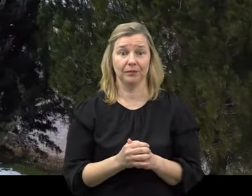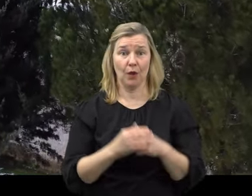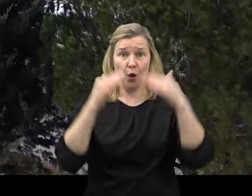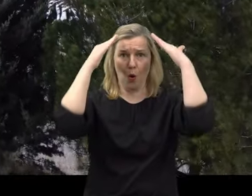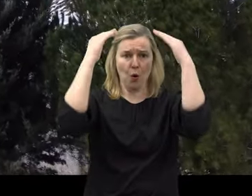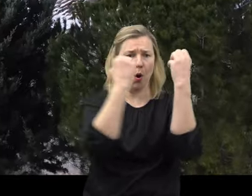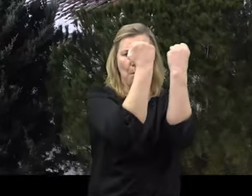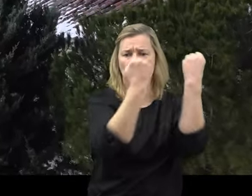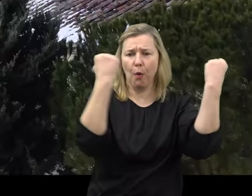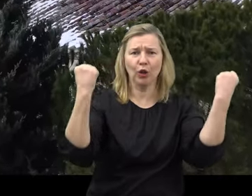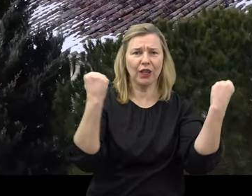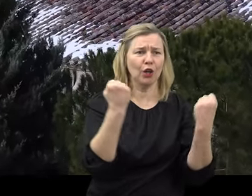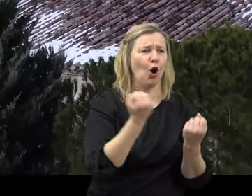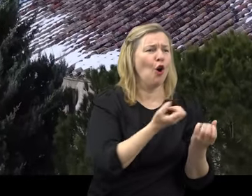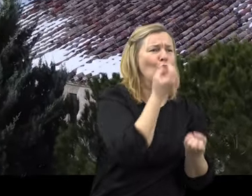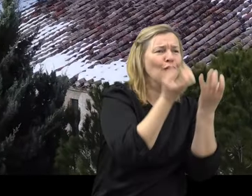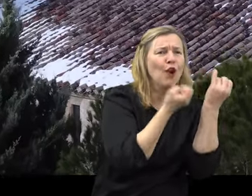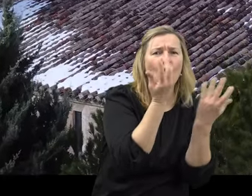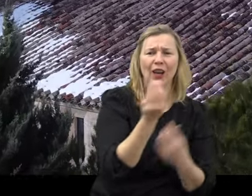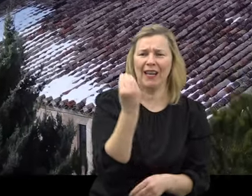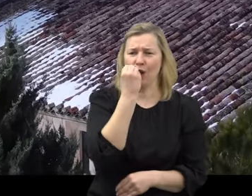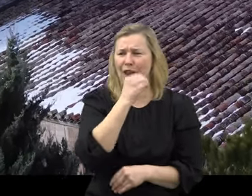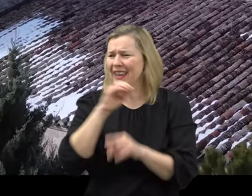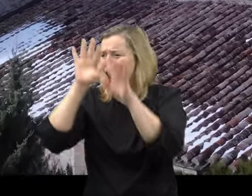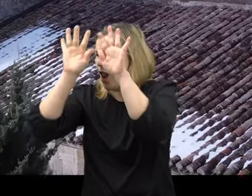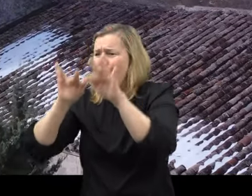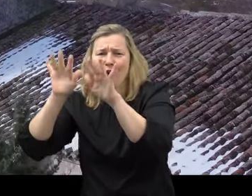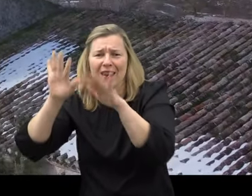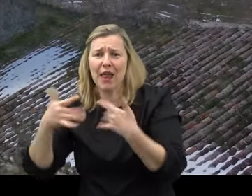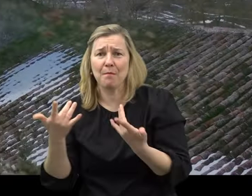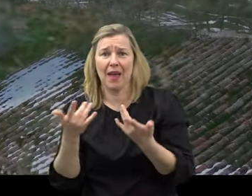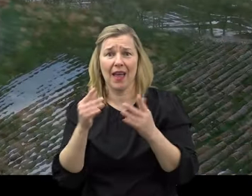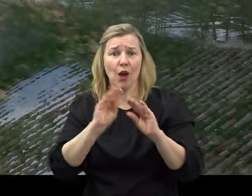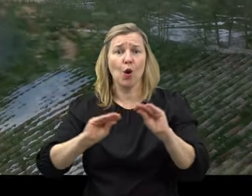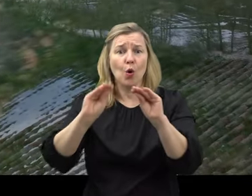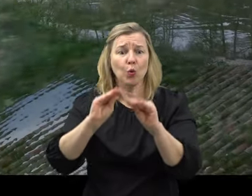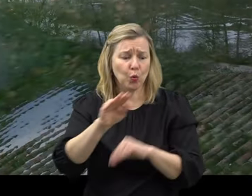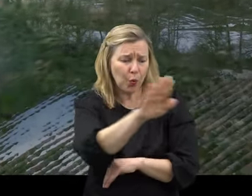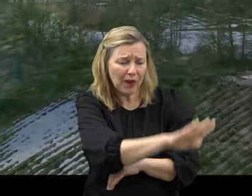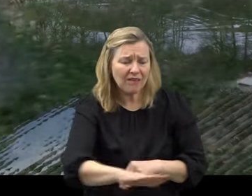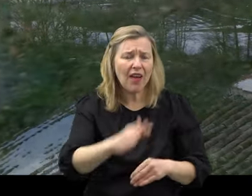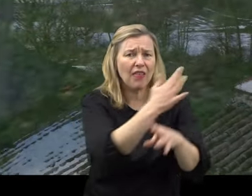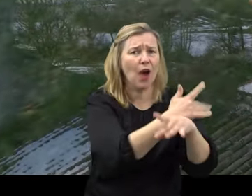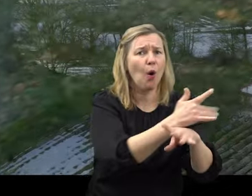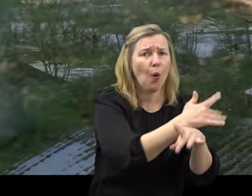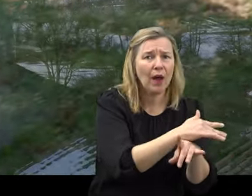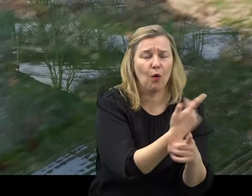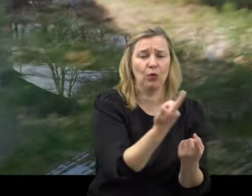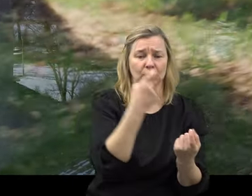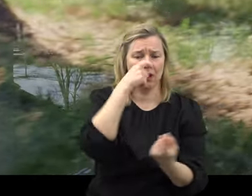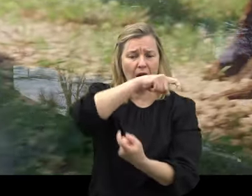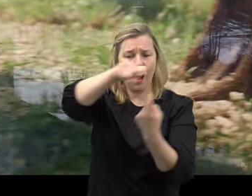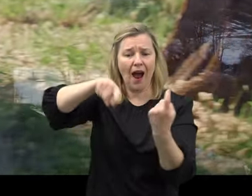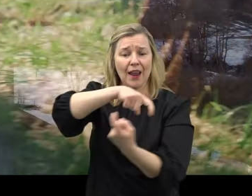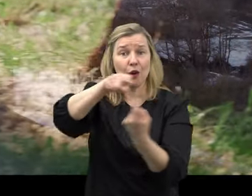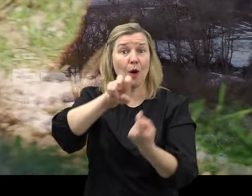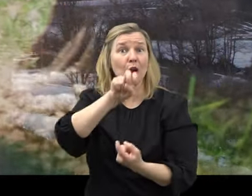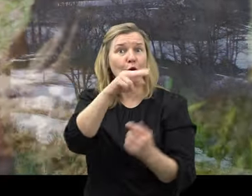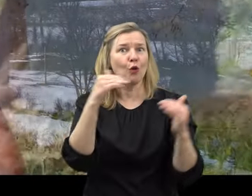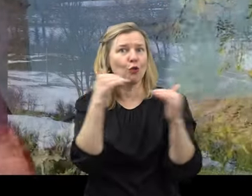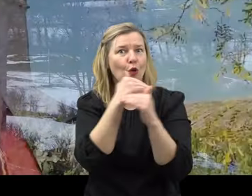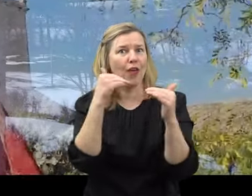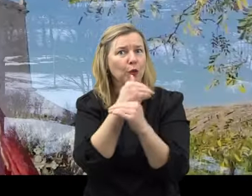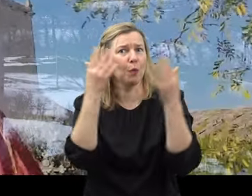florido, escarchado o cubierto de nieve, ha presenciado tus juegos de la infancia, los bailes